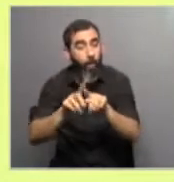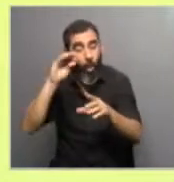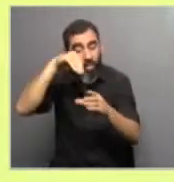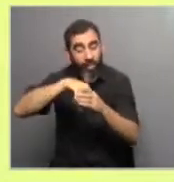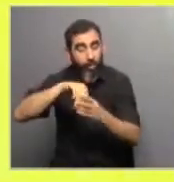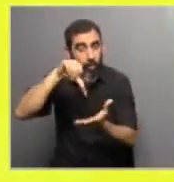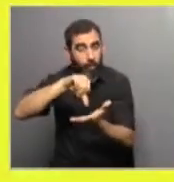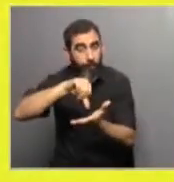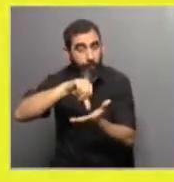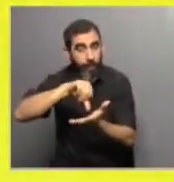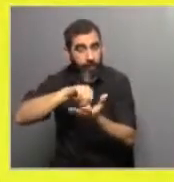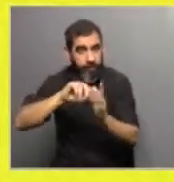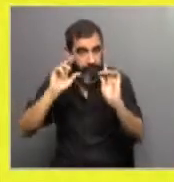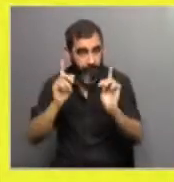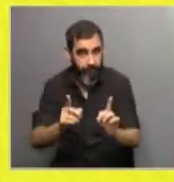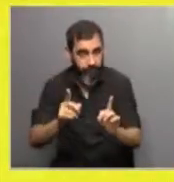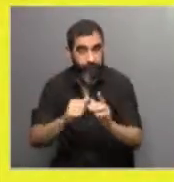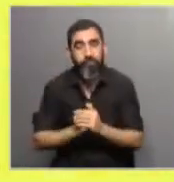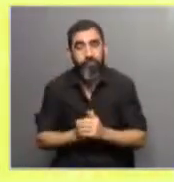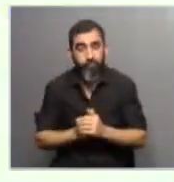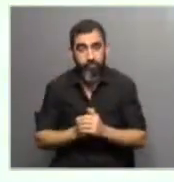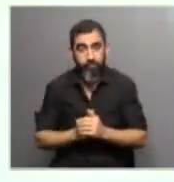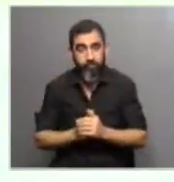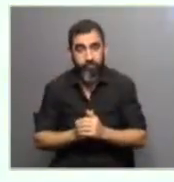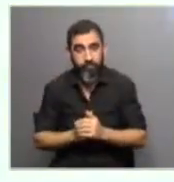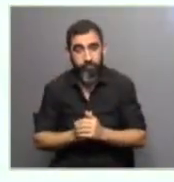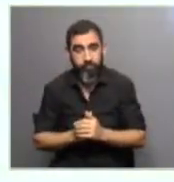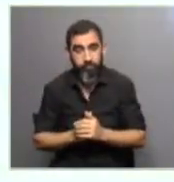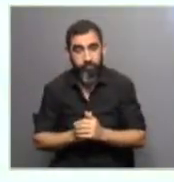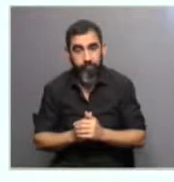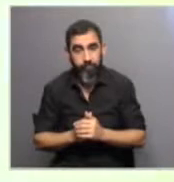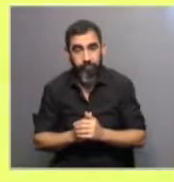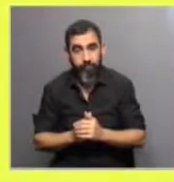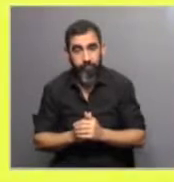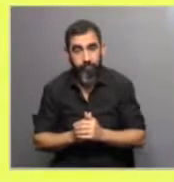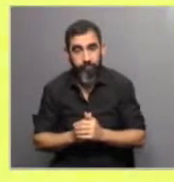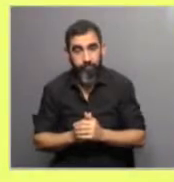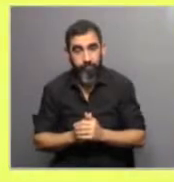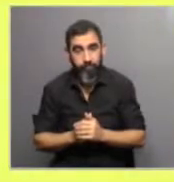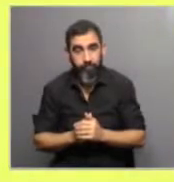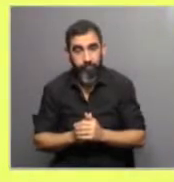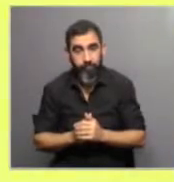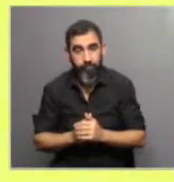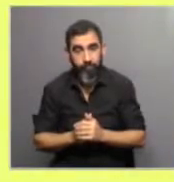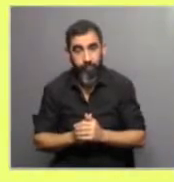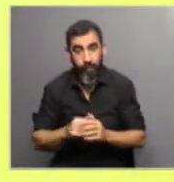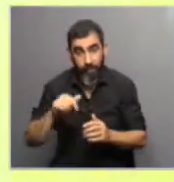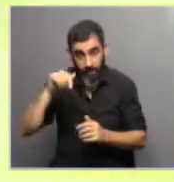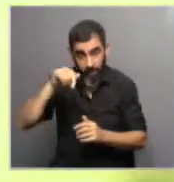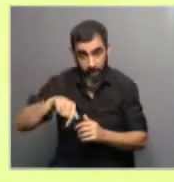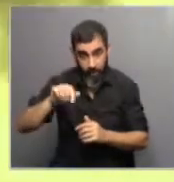desarrolle sus políticas de acuerdo a lo que está ocurriendo específicamente en su país. En ese sentido me gustaría resaltar que en